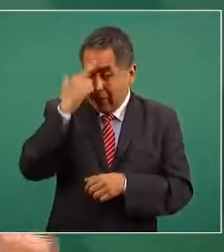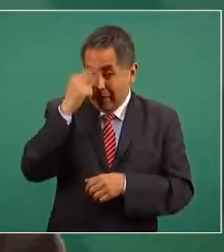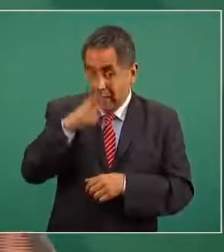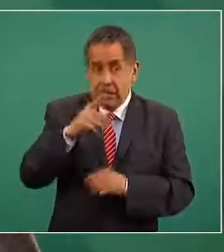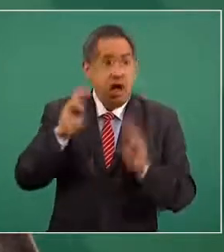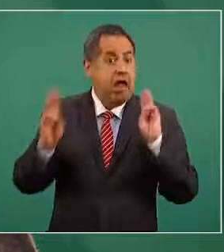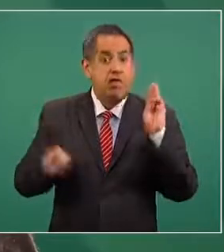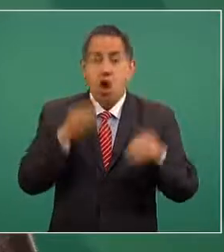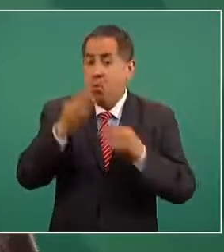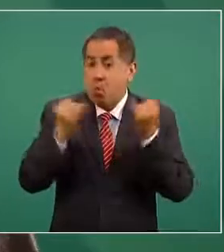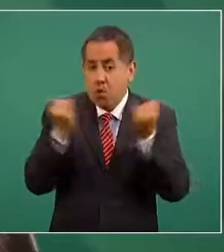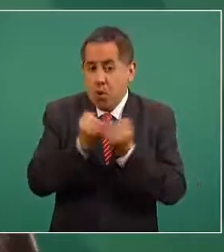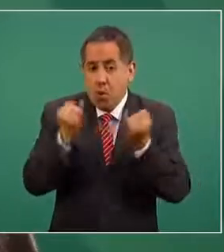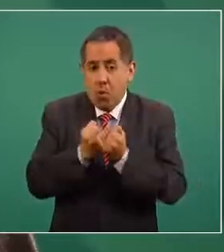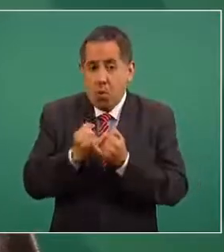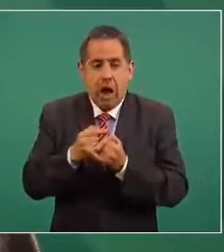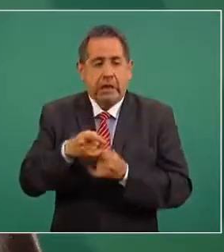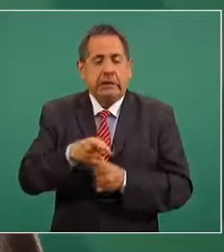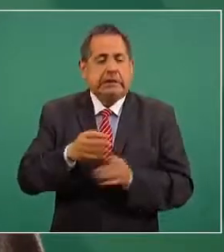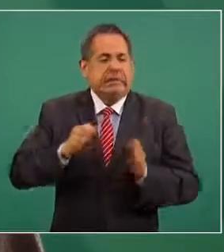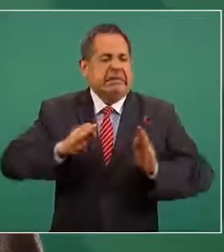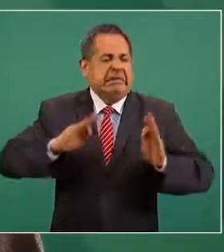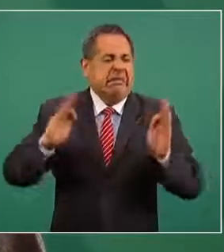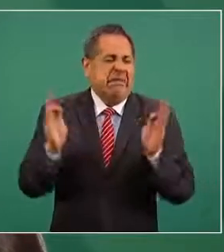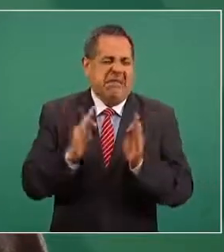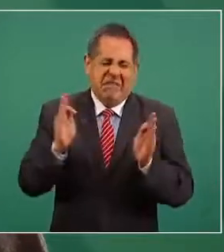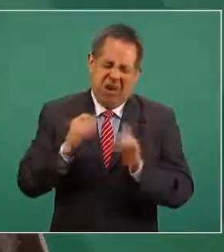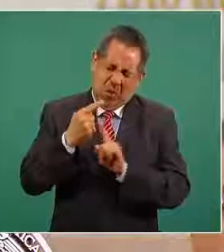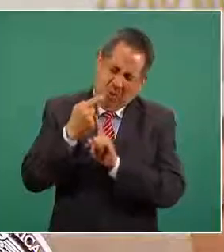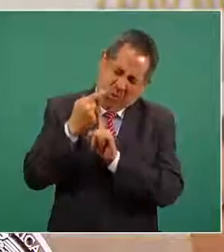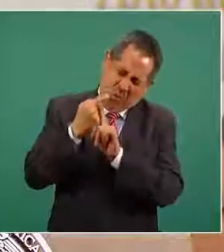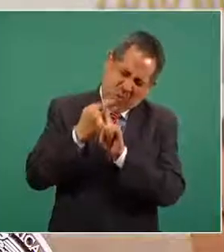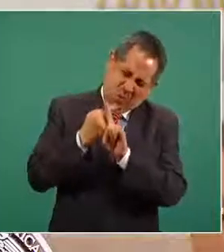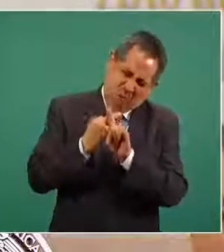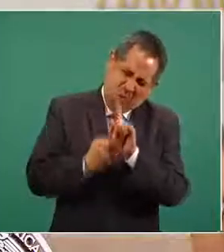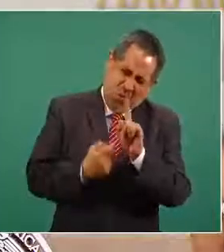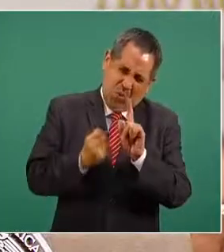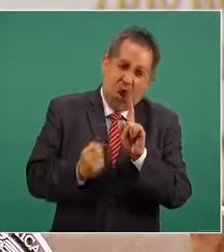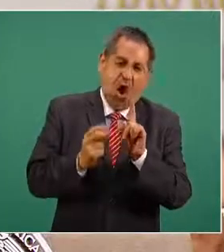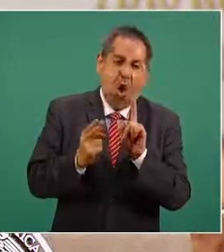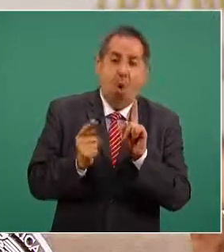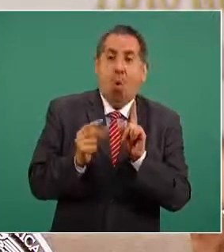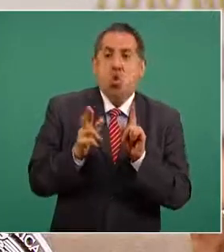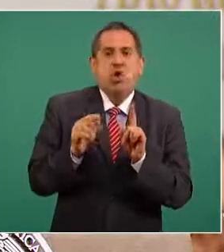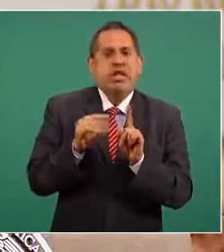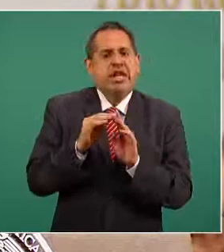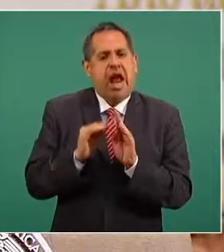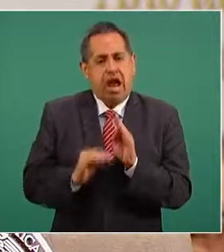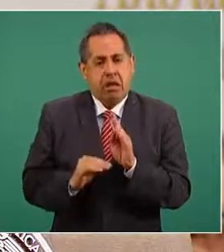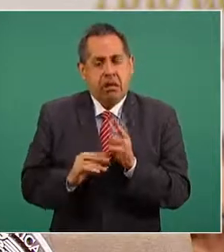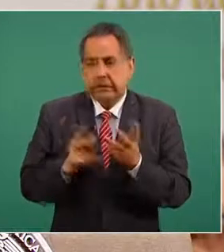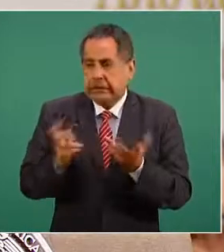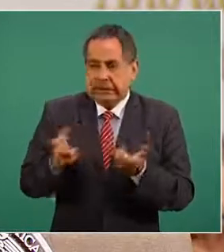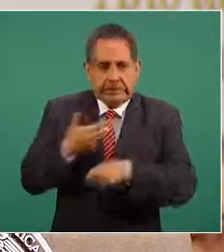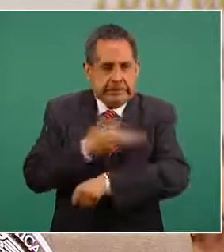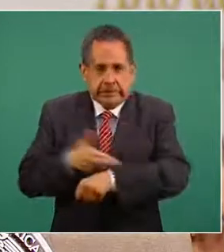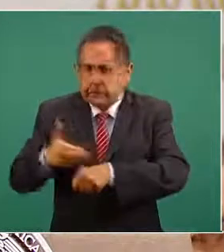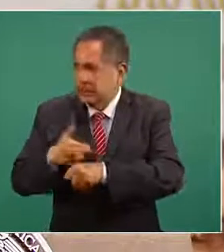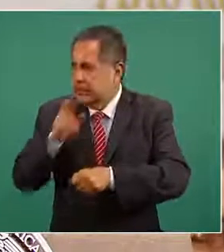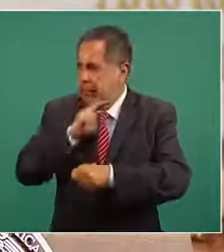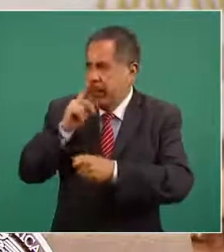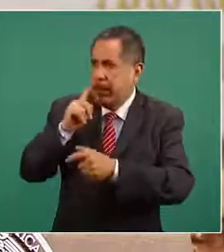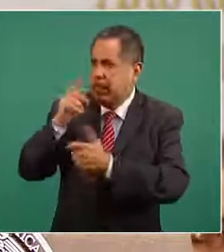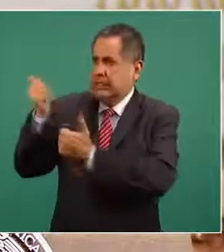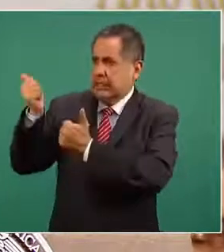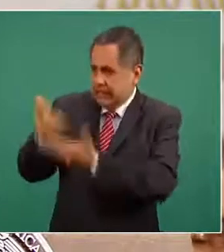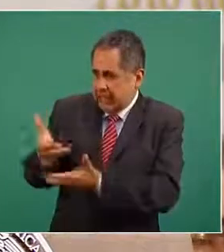hay en todo el mundo es el tema de la ultracongelación y haber organizado de esta manera la logística de distribución